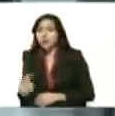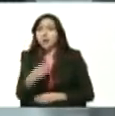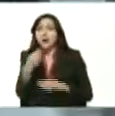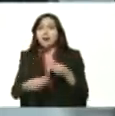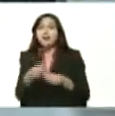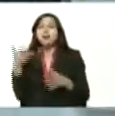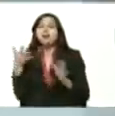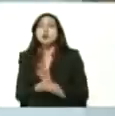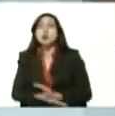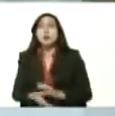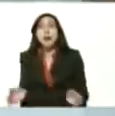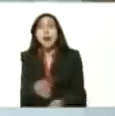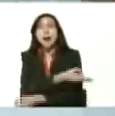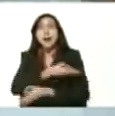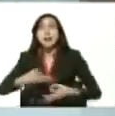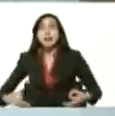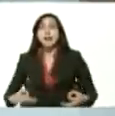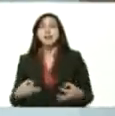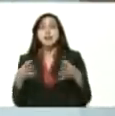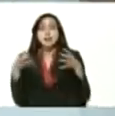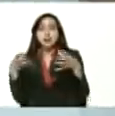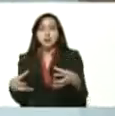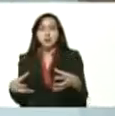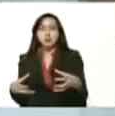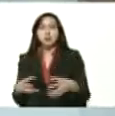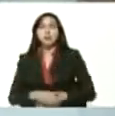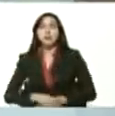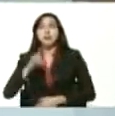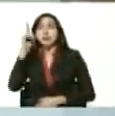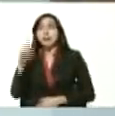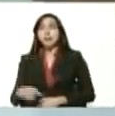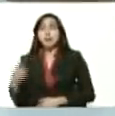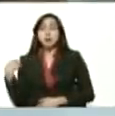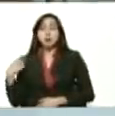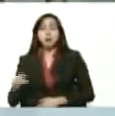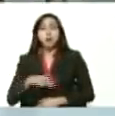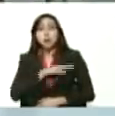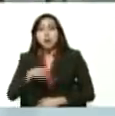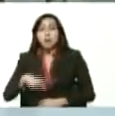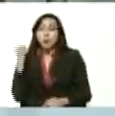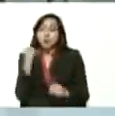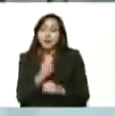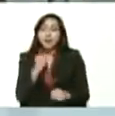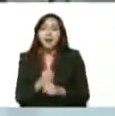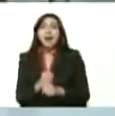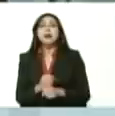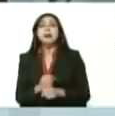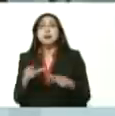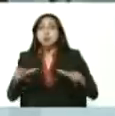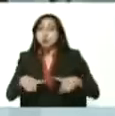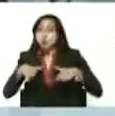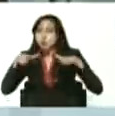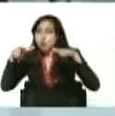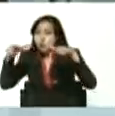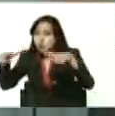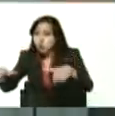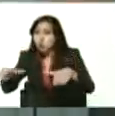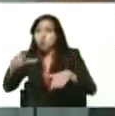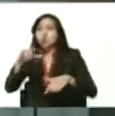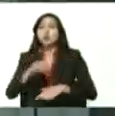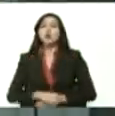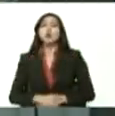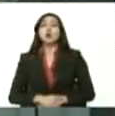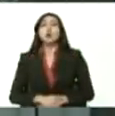esa calidad del producto de igual manera estamos trabajando en una certificación de la norma internacional